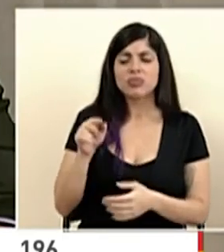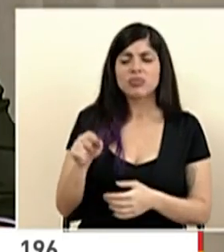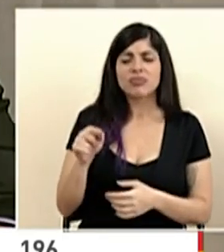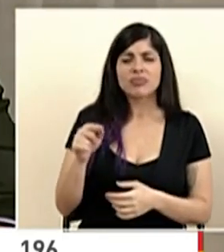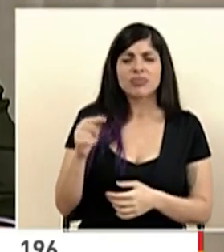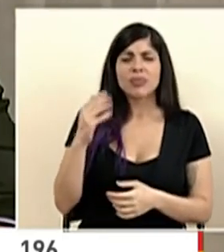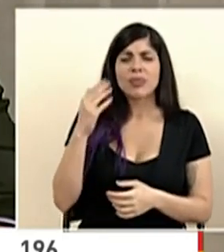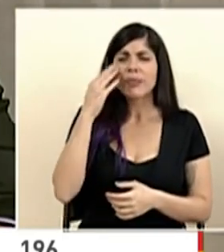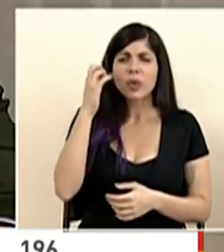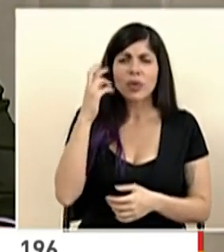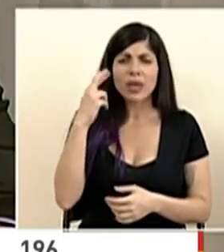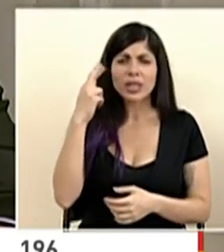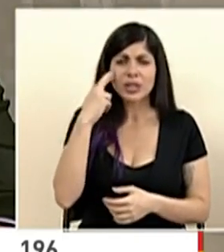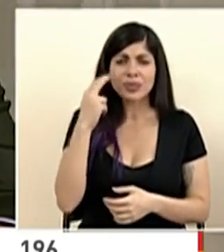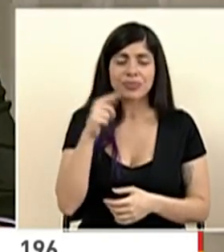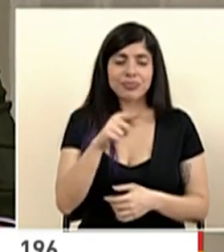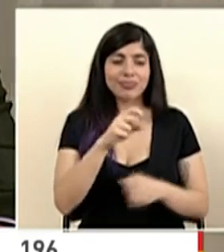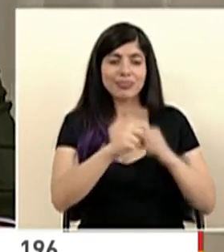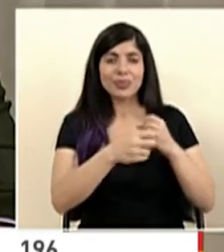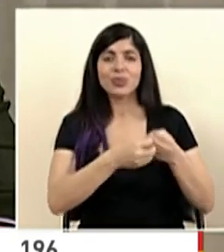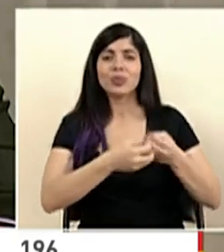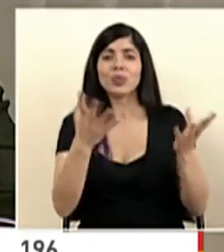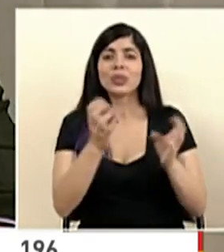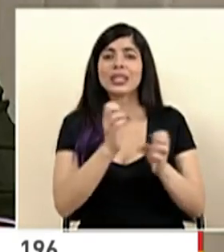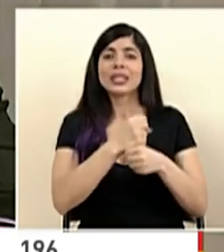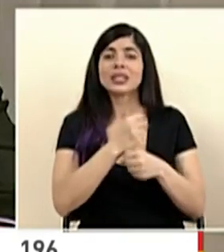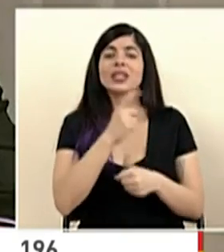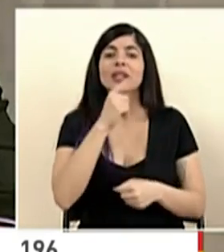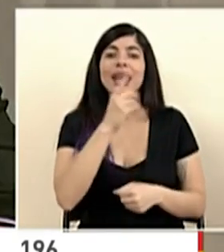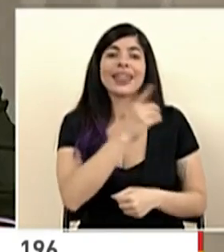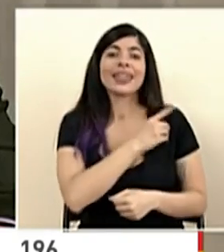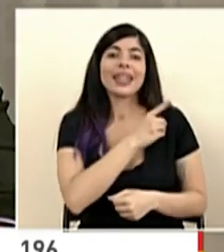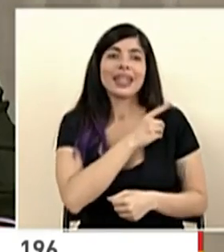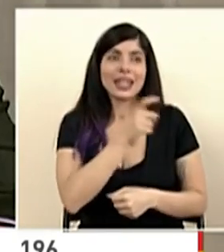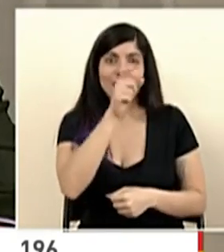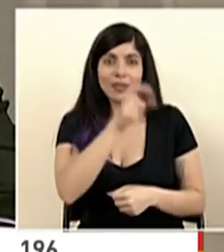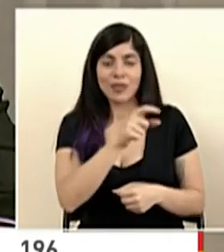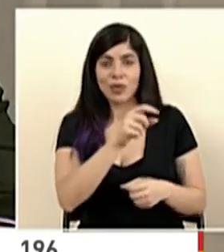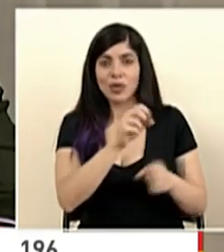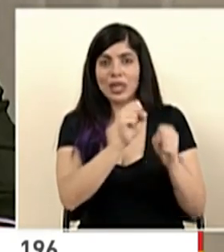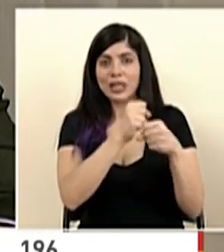la publicación que hace el directivo en cuestión,